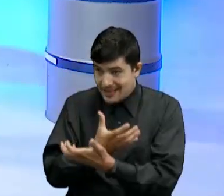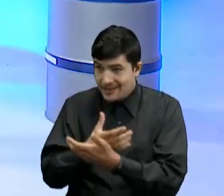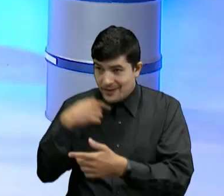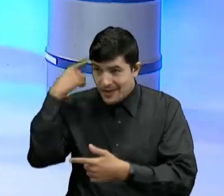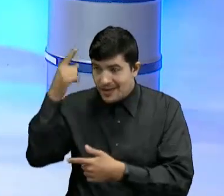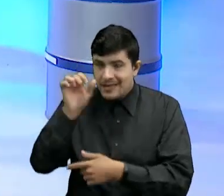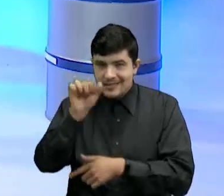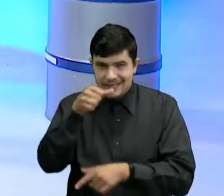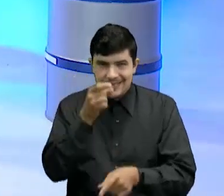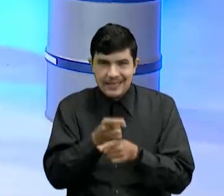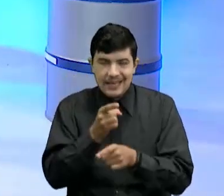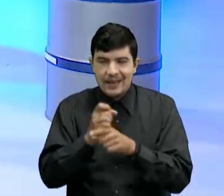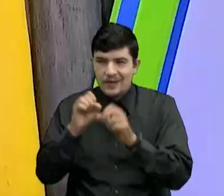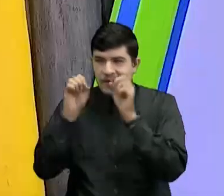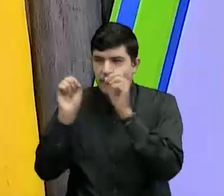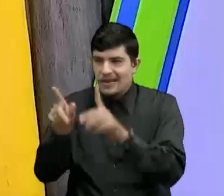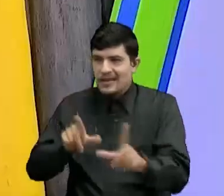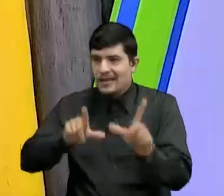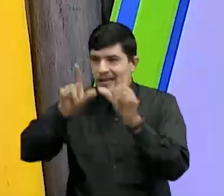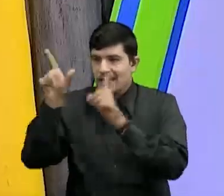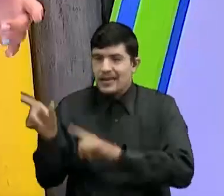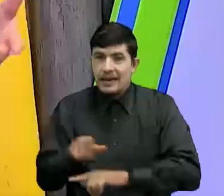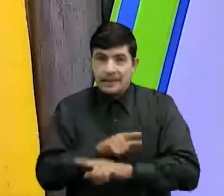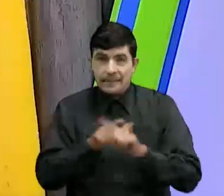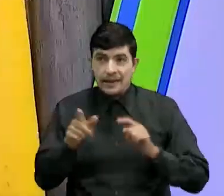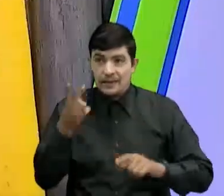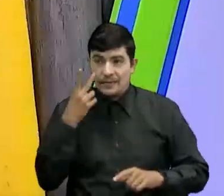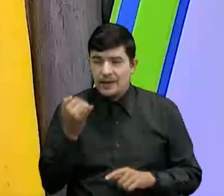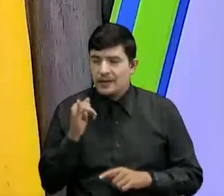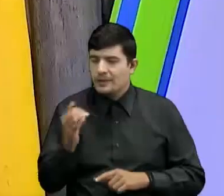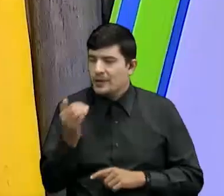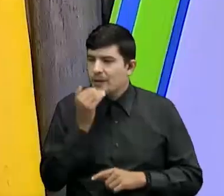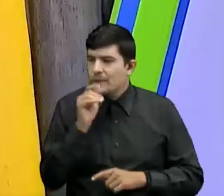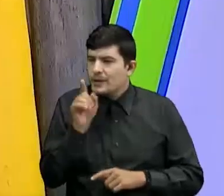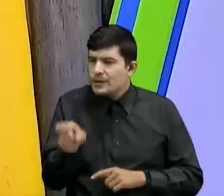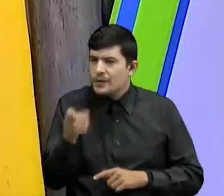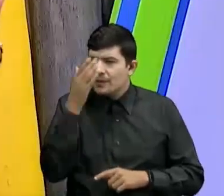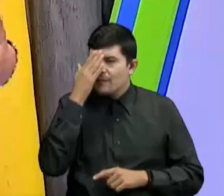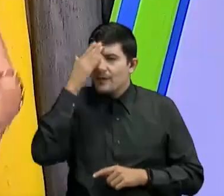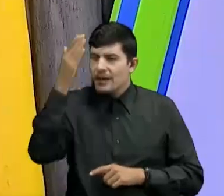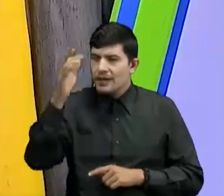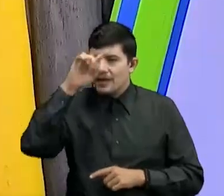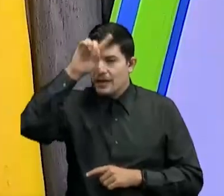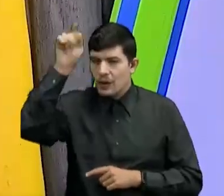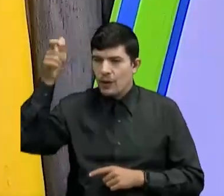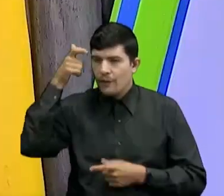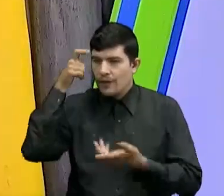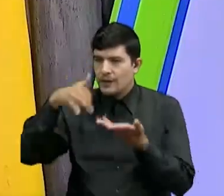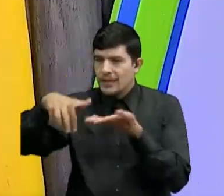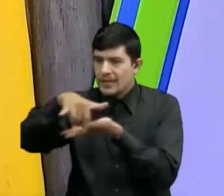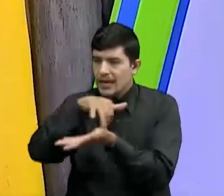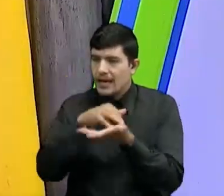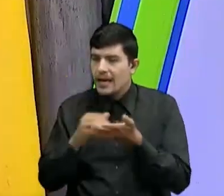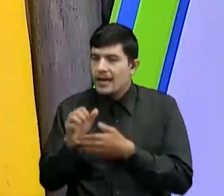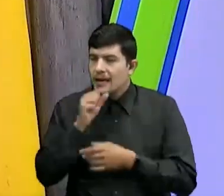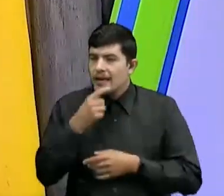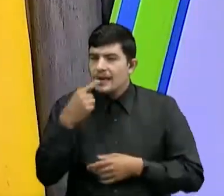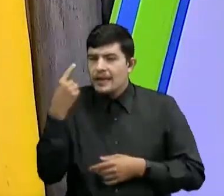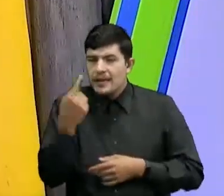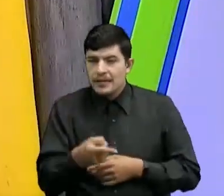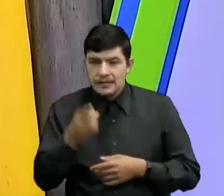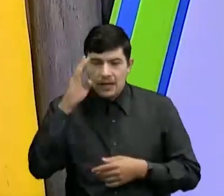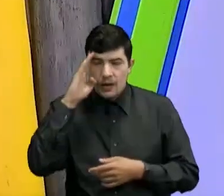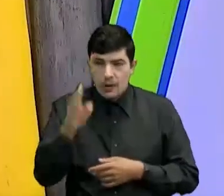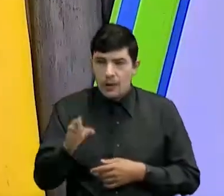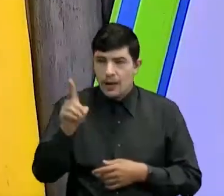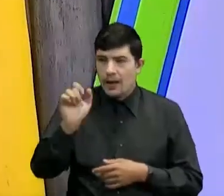Sí señora Está bien Pero ven Darwin Si tú tuvieras al gobernador Allí en frente tuyo Y el gobernador te dice Hola